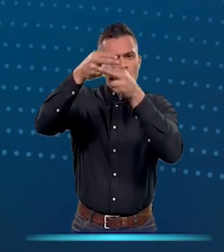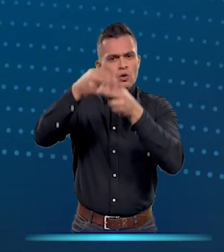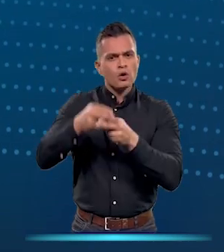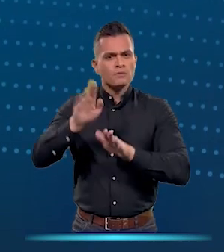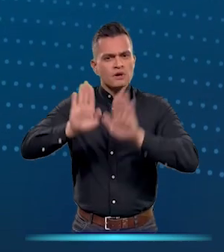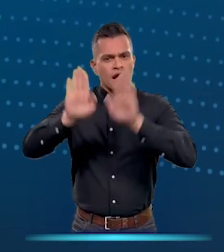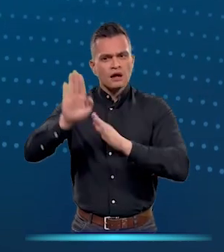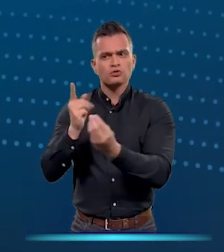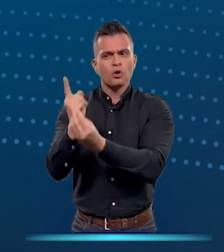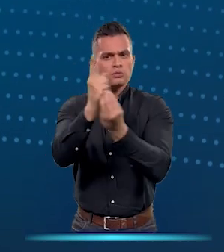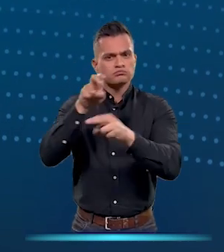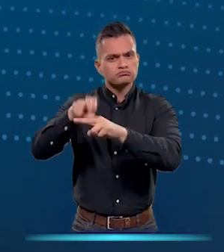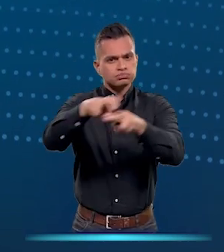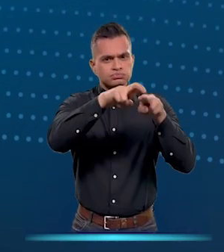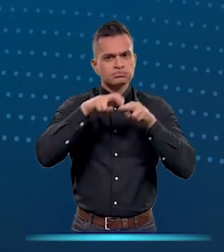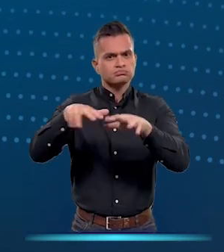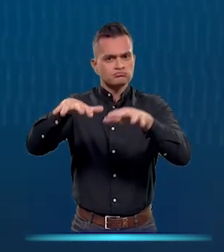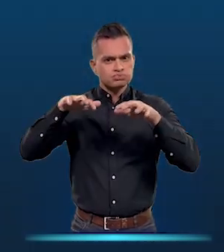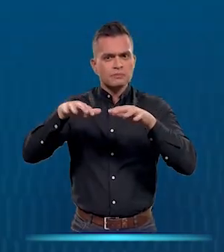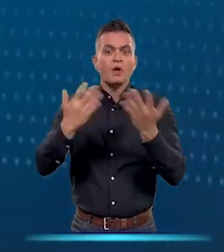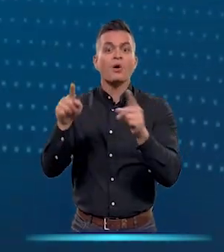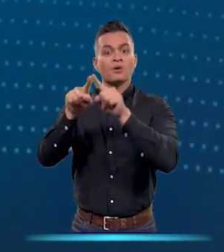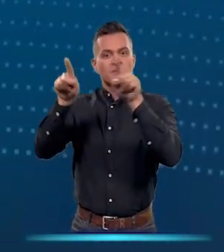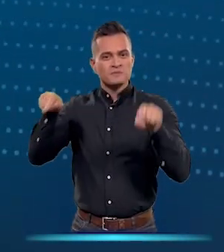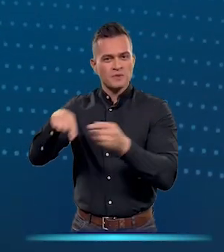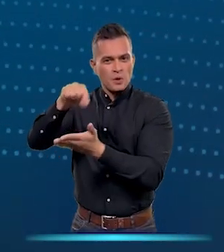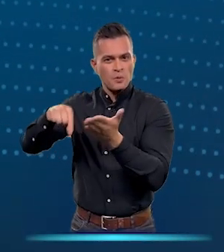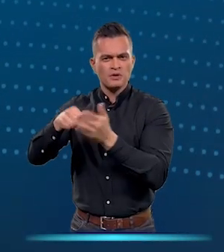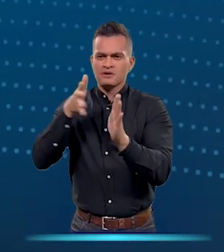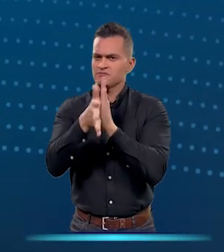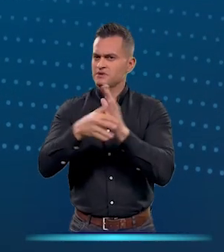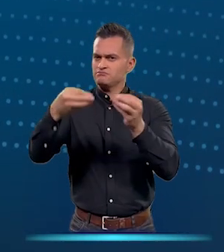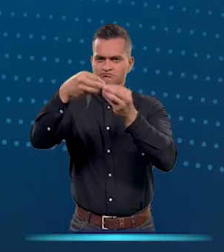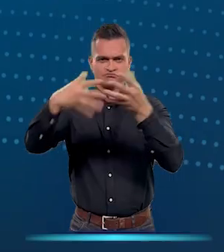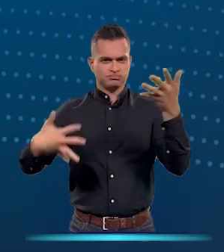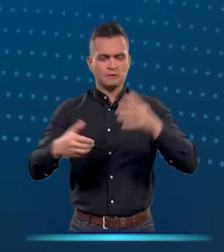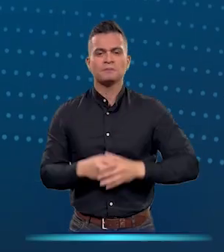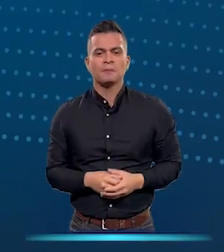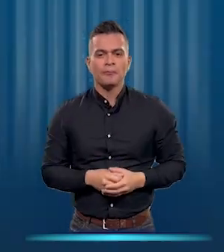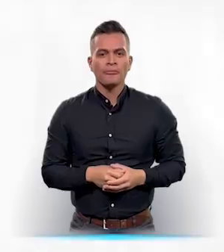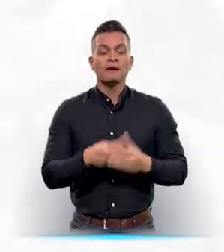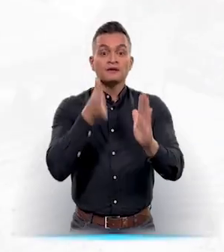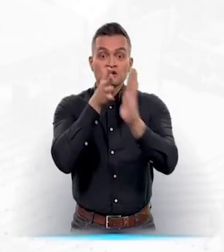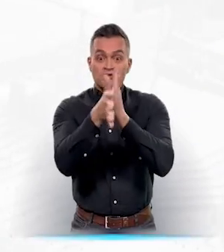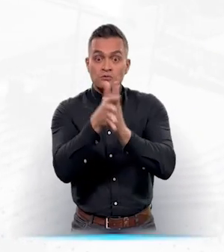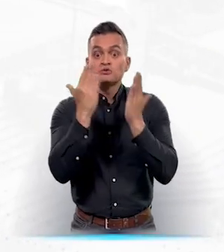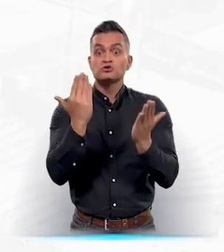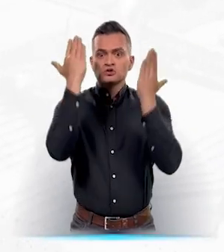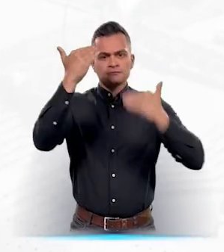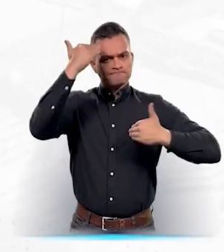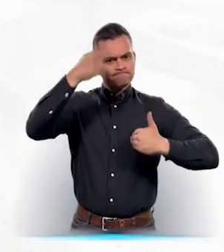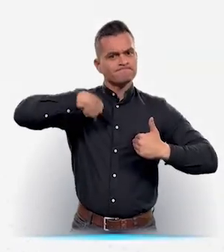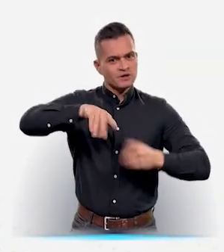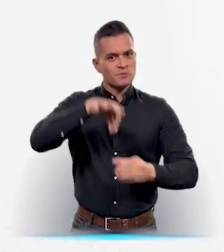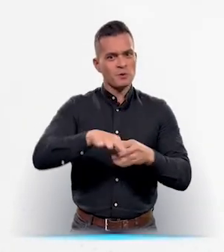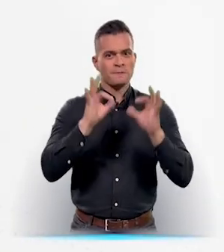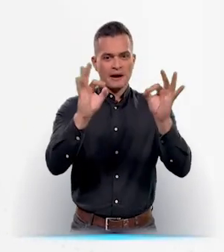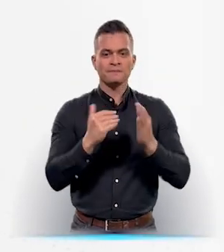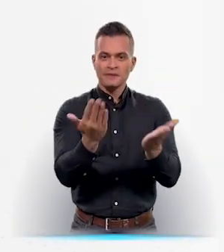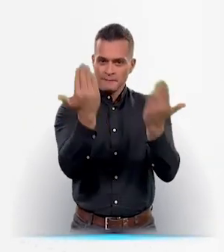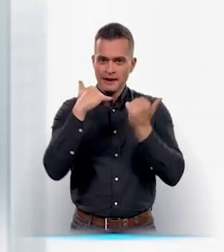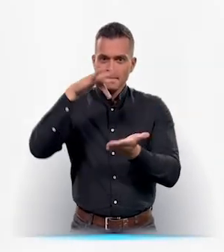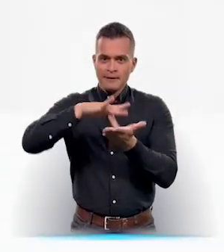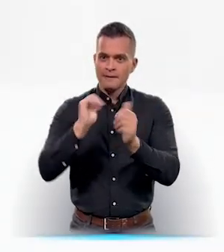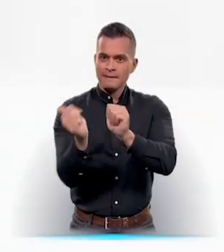y listas de candidatos a los diferentes cargos y corporaciones, así como las tarjetas electorales y mucho más. Estar informado es votar a